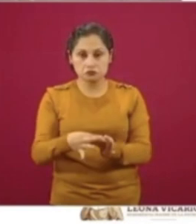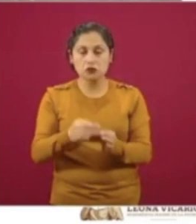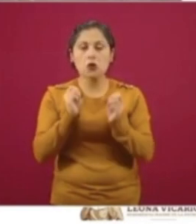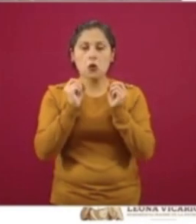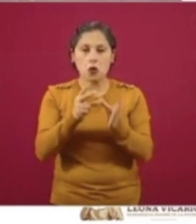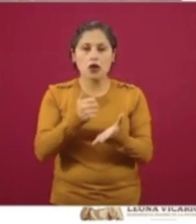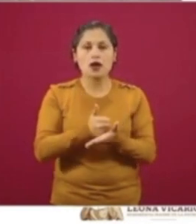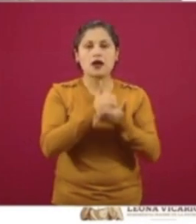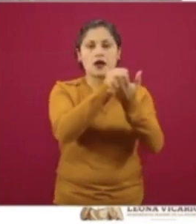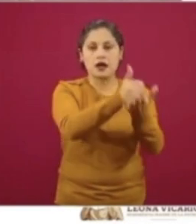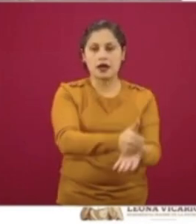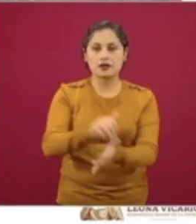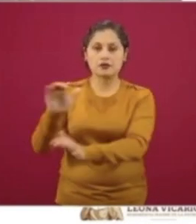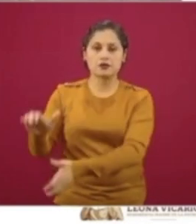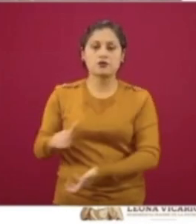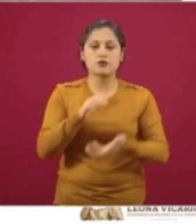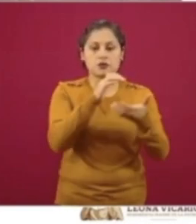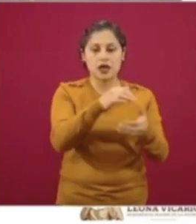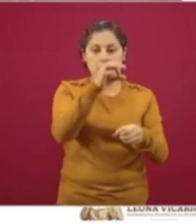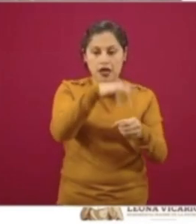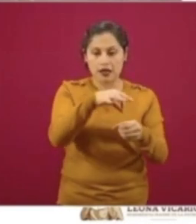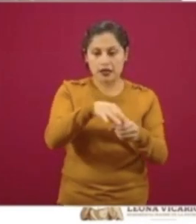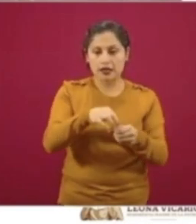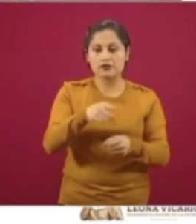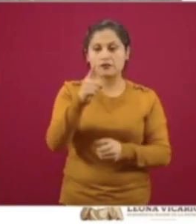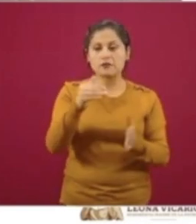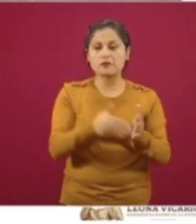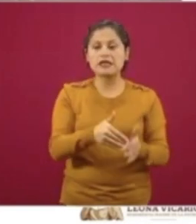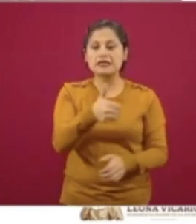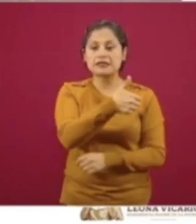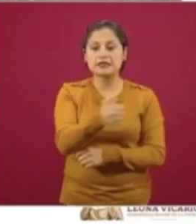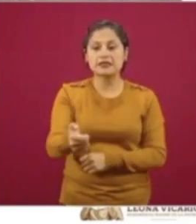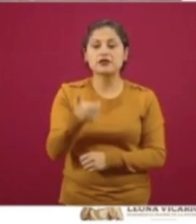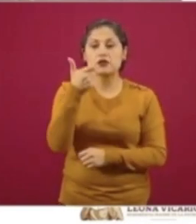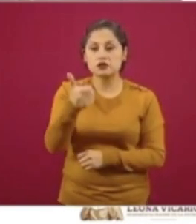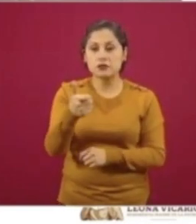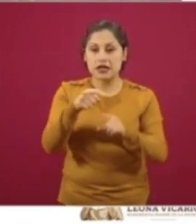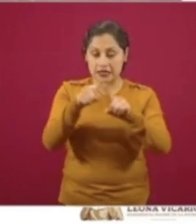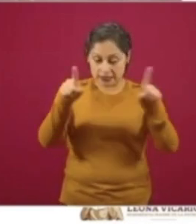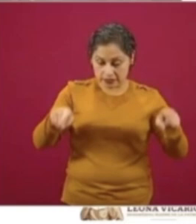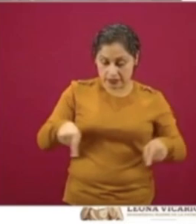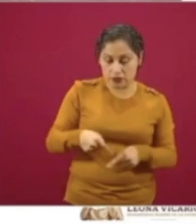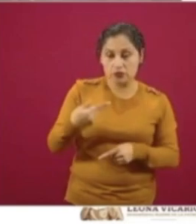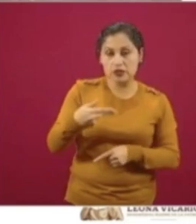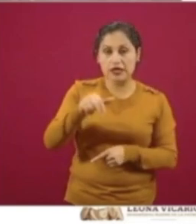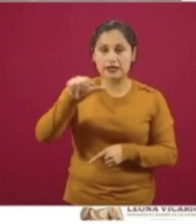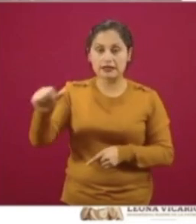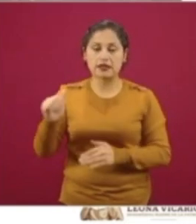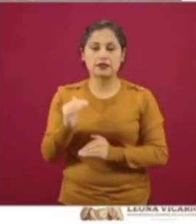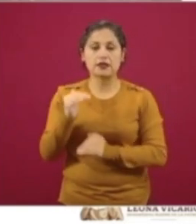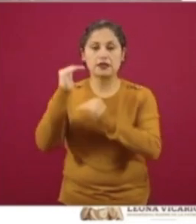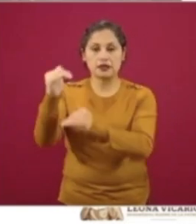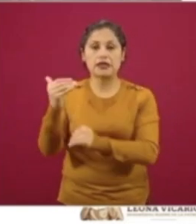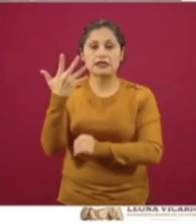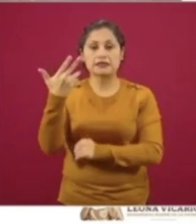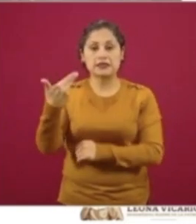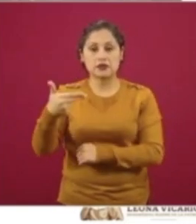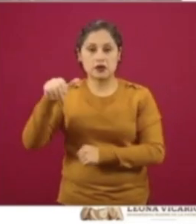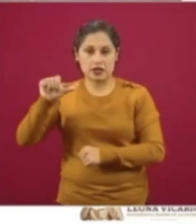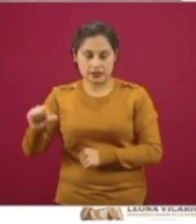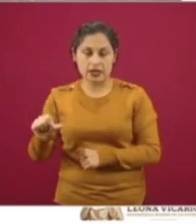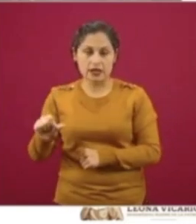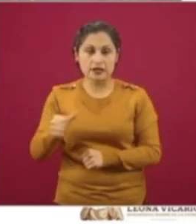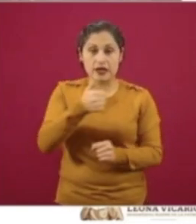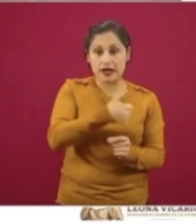con mil 600 pesos por hectárea a los pequeños productores de hasta cinco hectáreas de temporal, con mil pesos